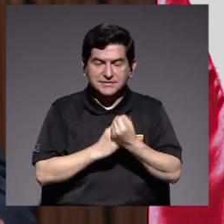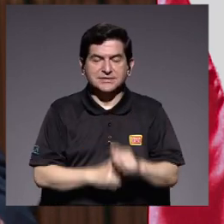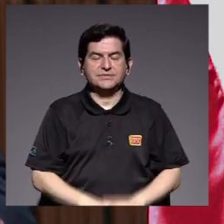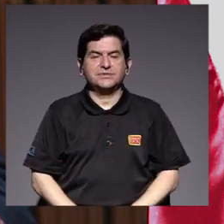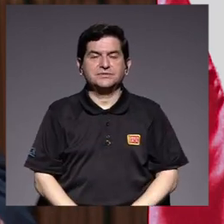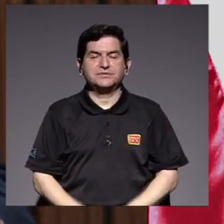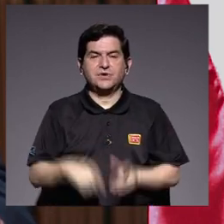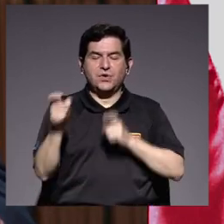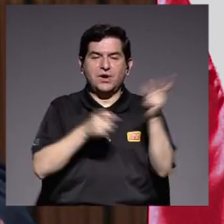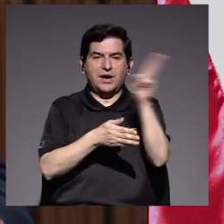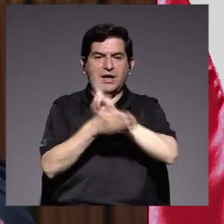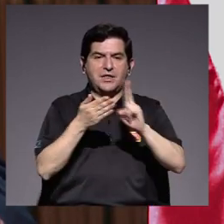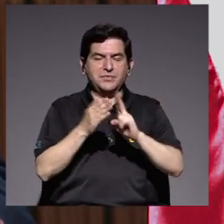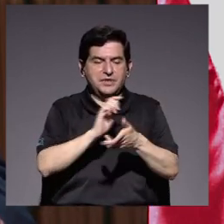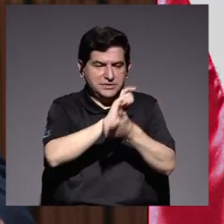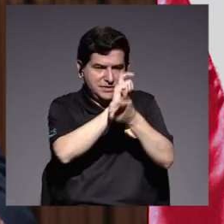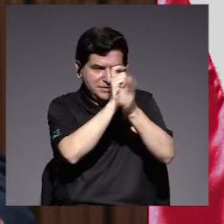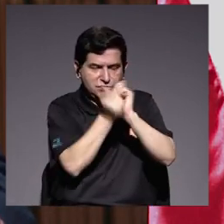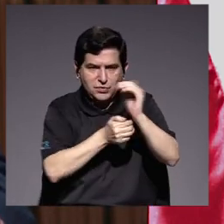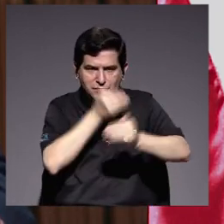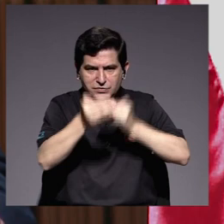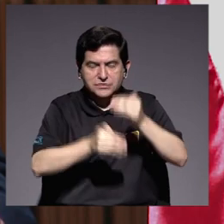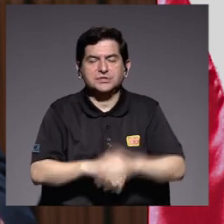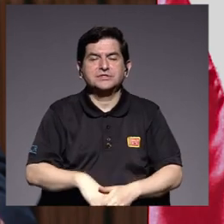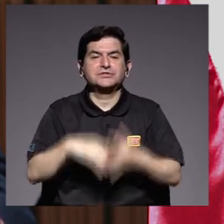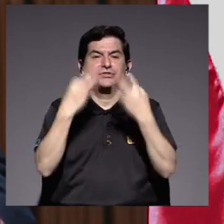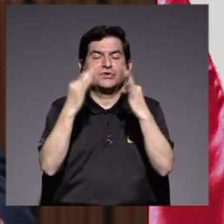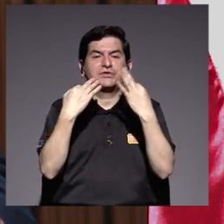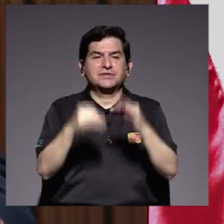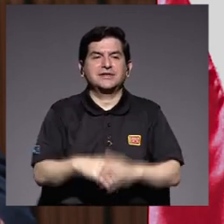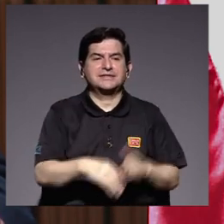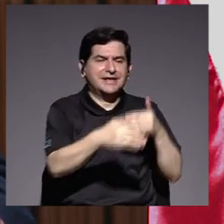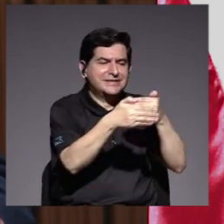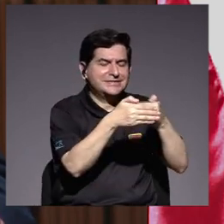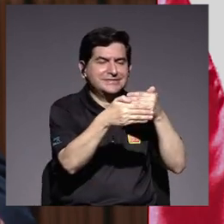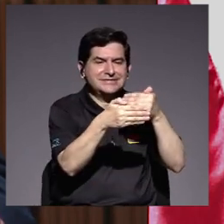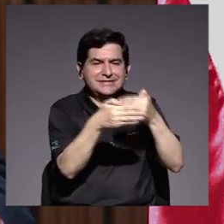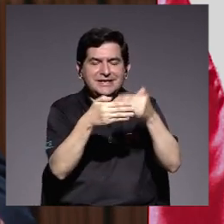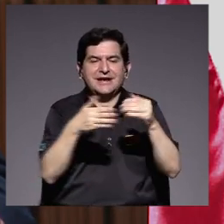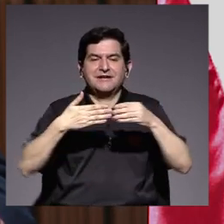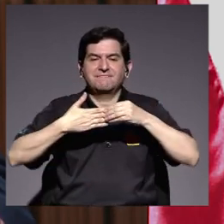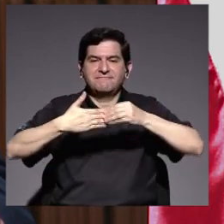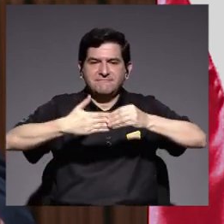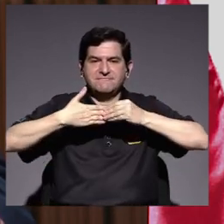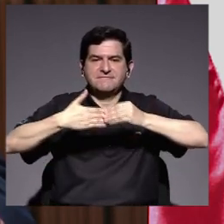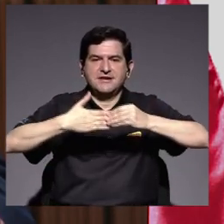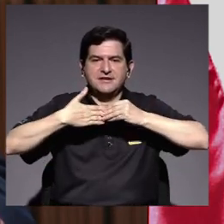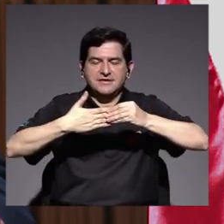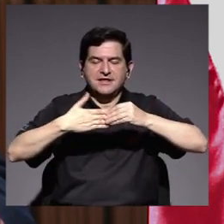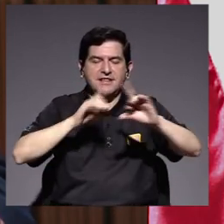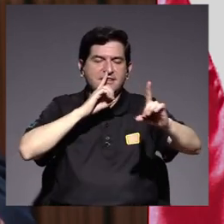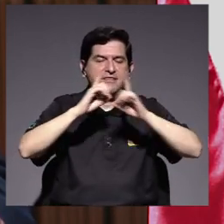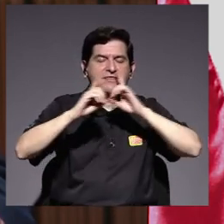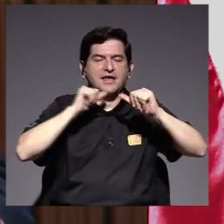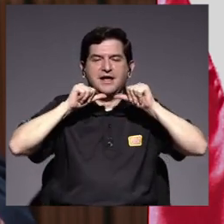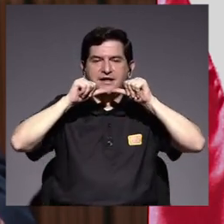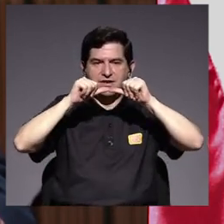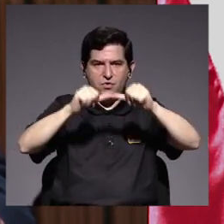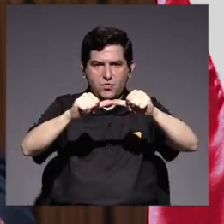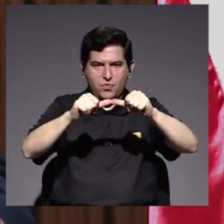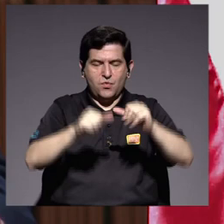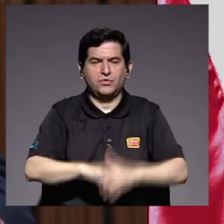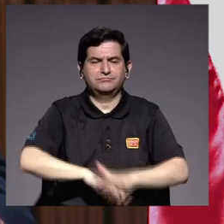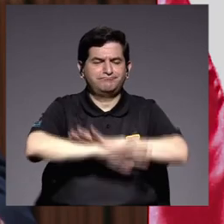administración universitaria de transición ha procurado que la proximidad la flexibilidad el diálogo permanente